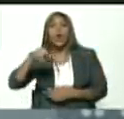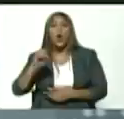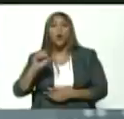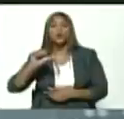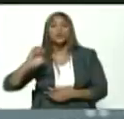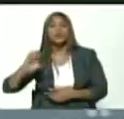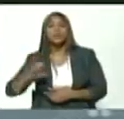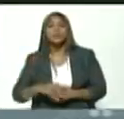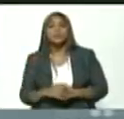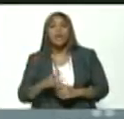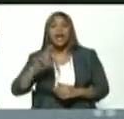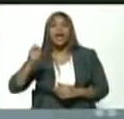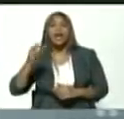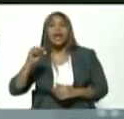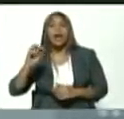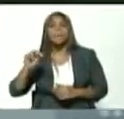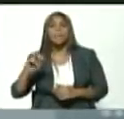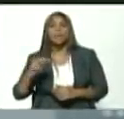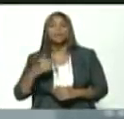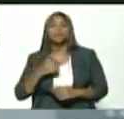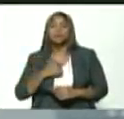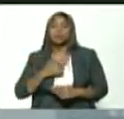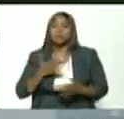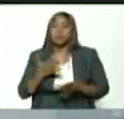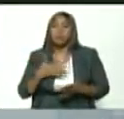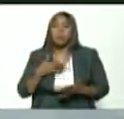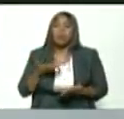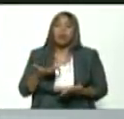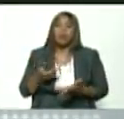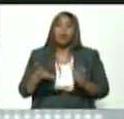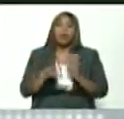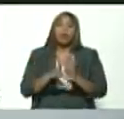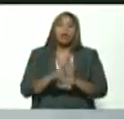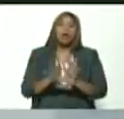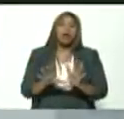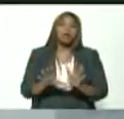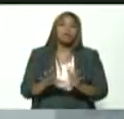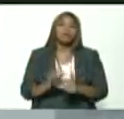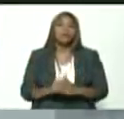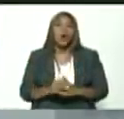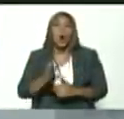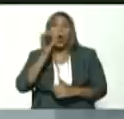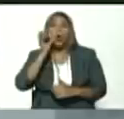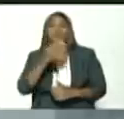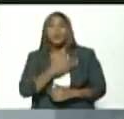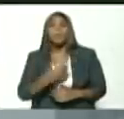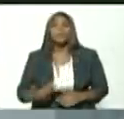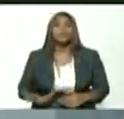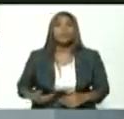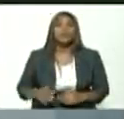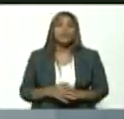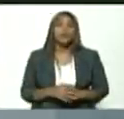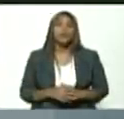con las facultades que me da la ley de los consejos presidenciales